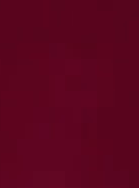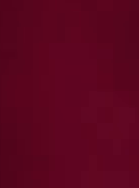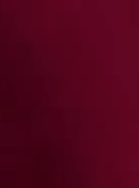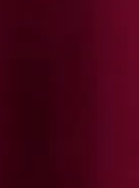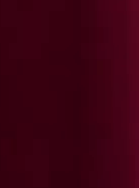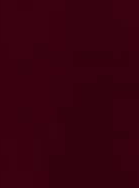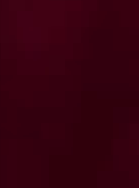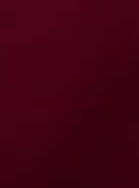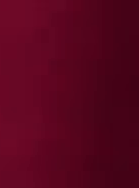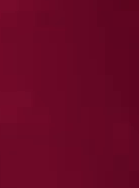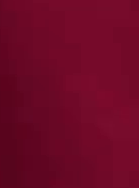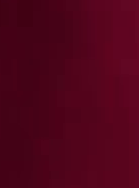8 7 7 7 7 3